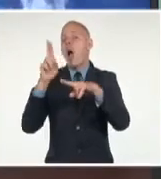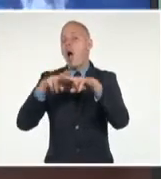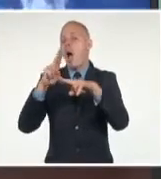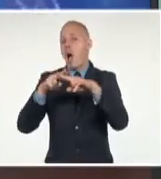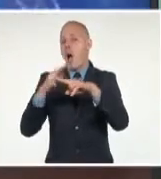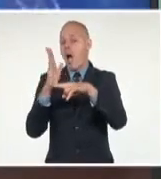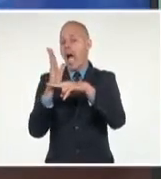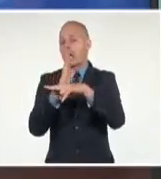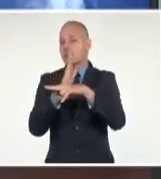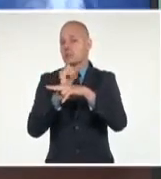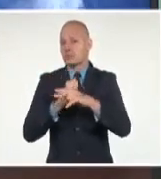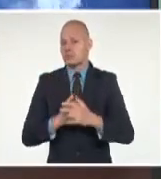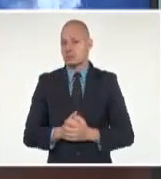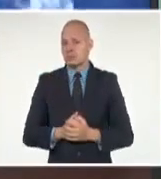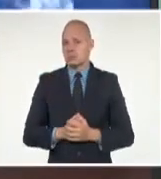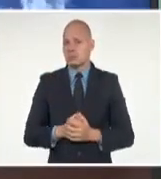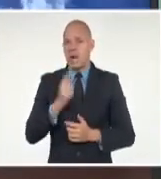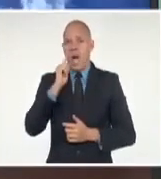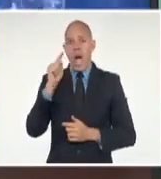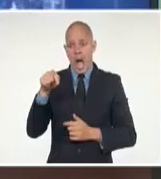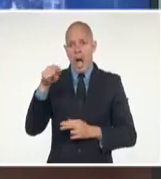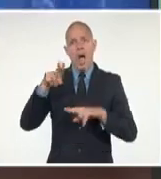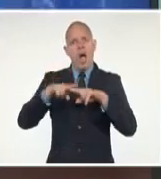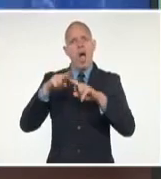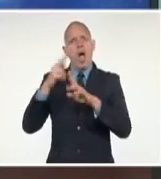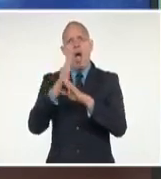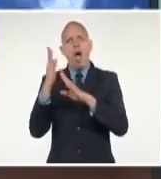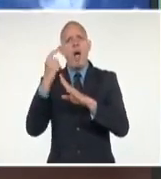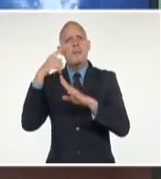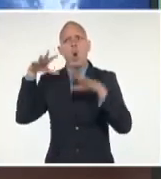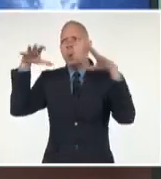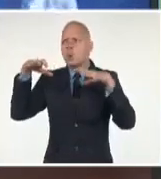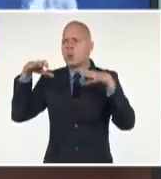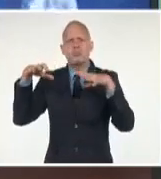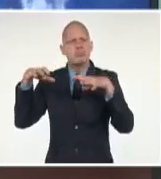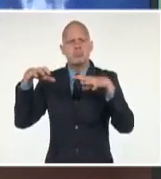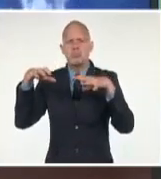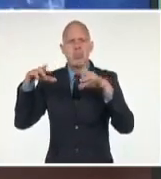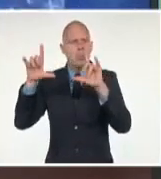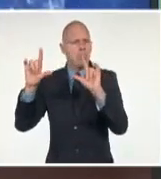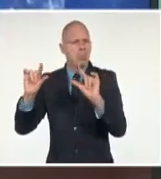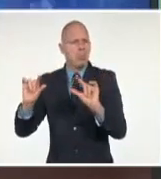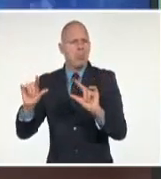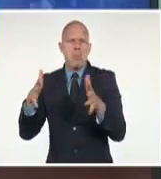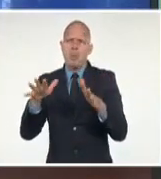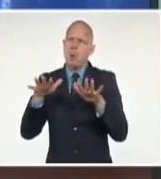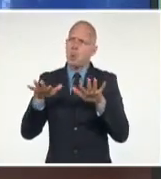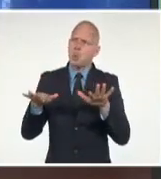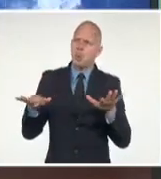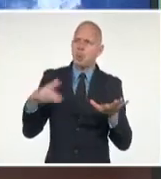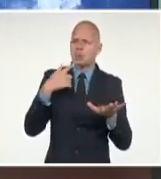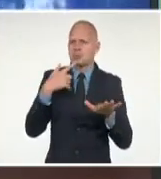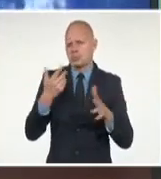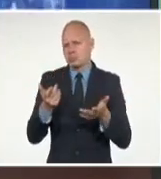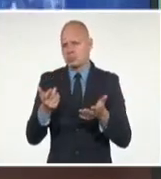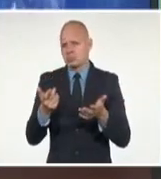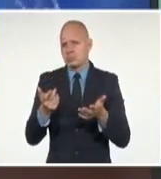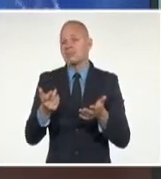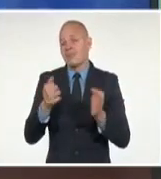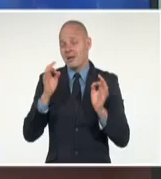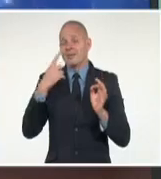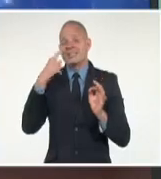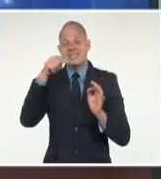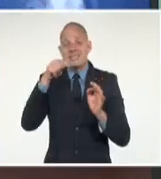Y sin embargo aquí, todo muy tranquilo, por la desorganización que tiene este sistema. Ahora bien,